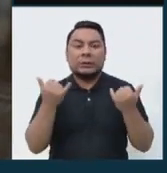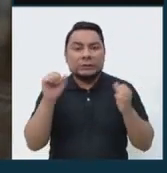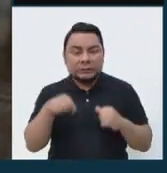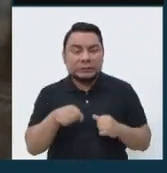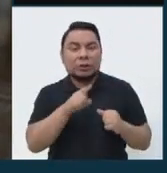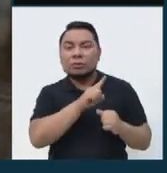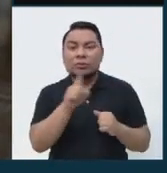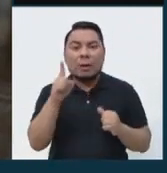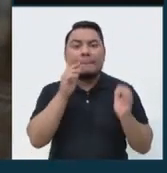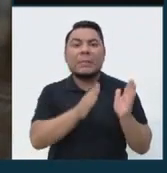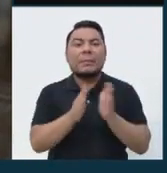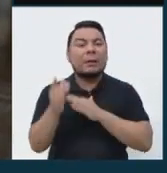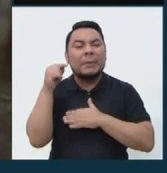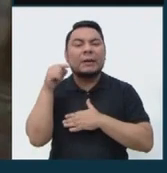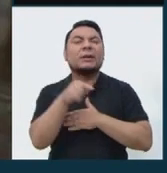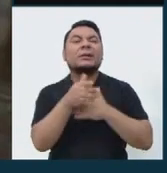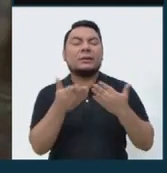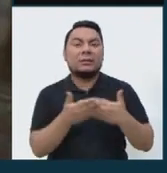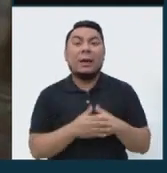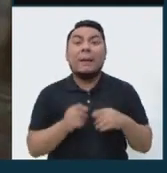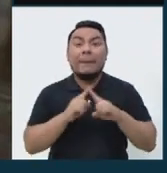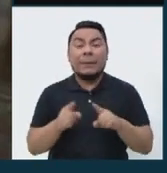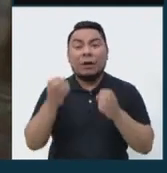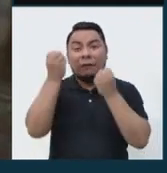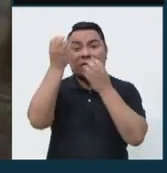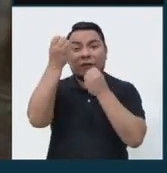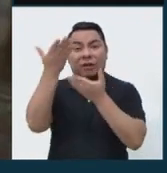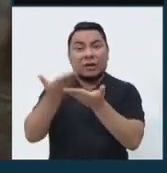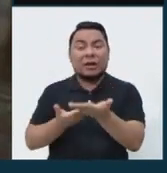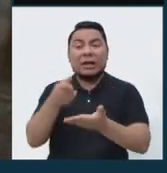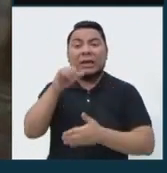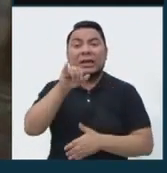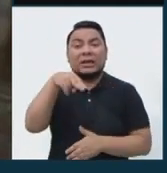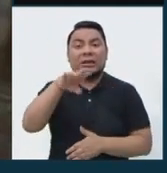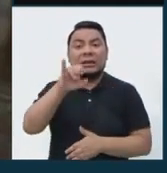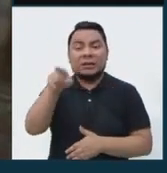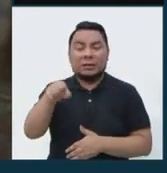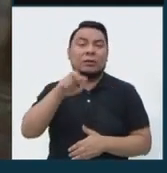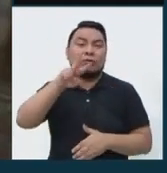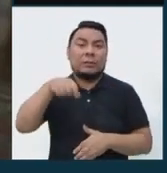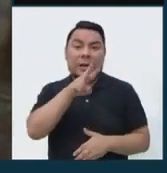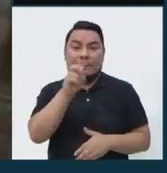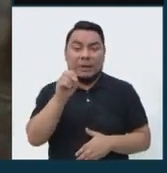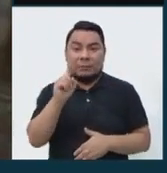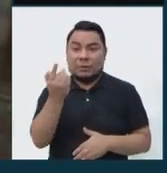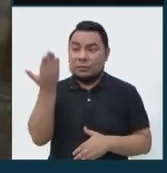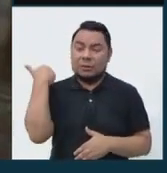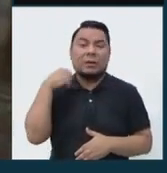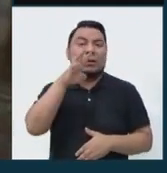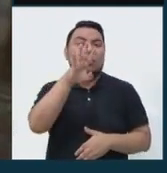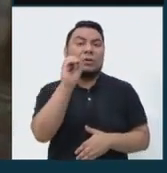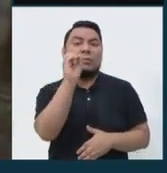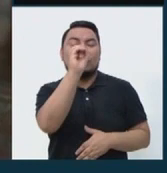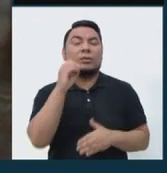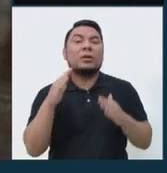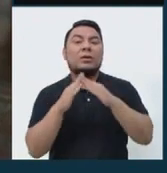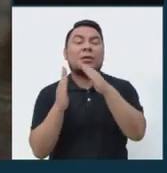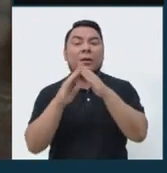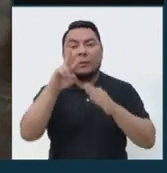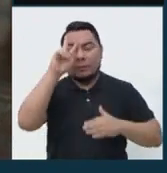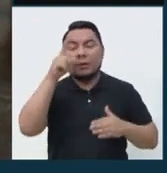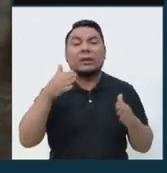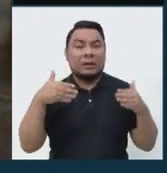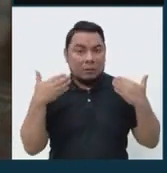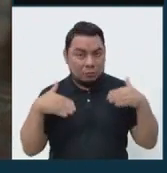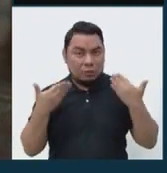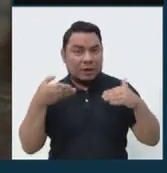preparados para esta. Según cifras del INEI, al primer trimestre del 2020, solo el 40% de los hogares peruanos tenían